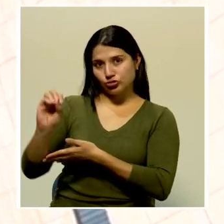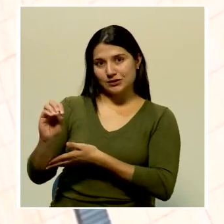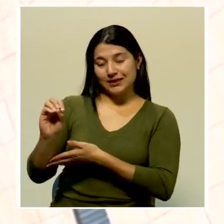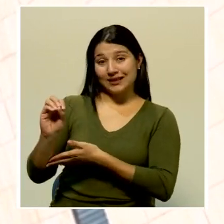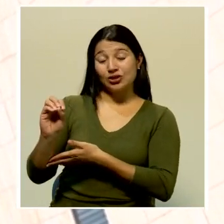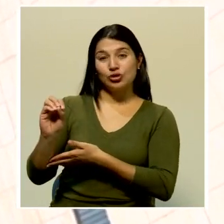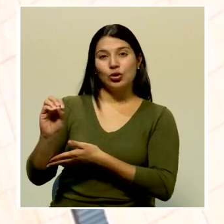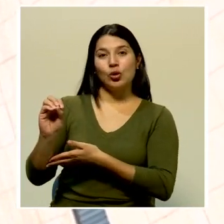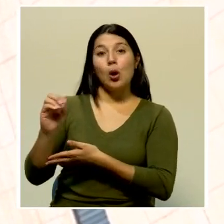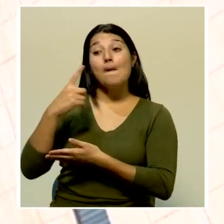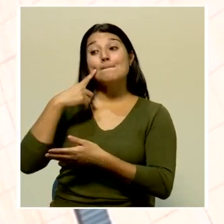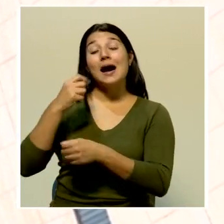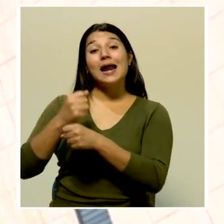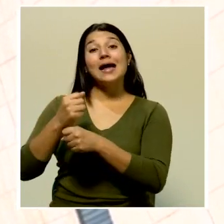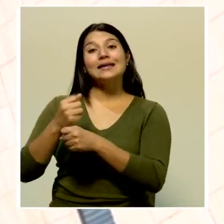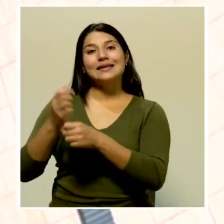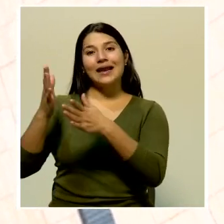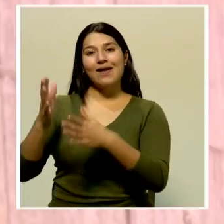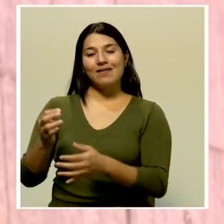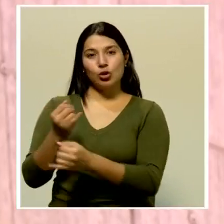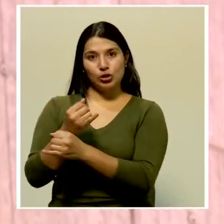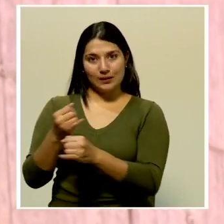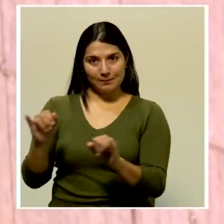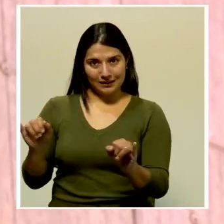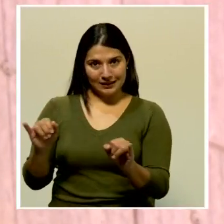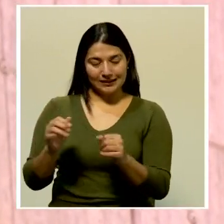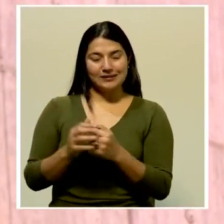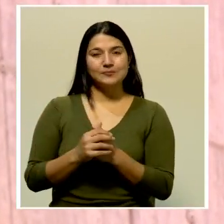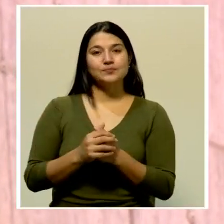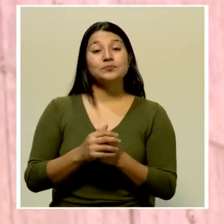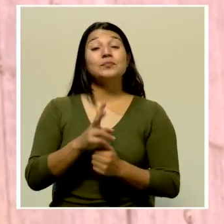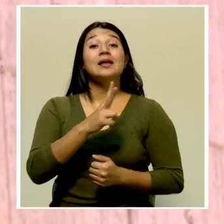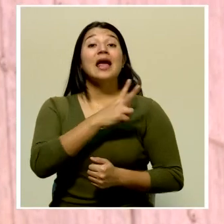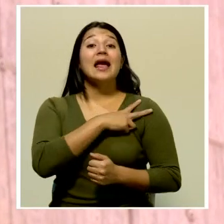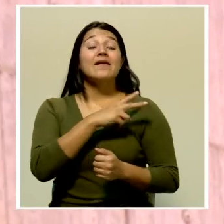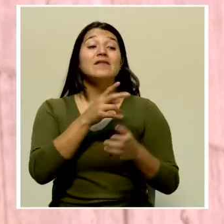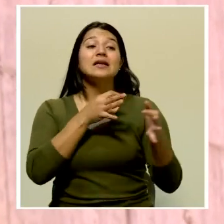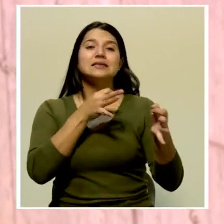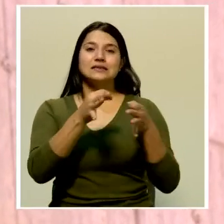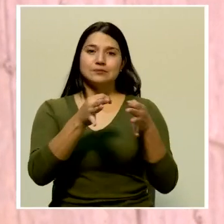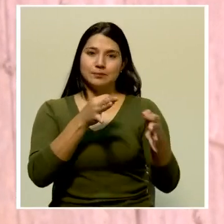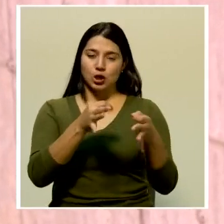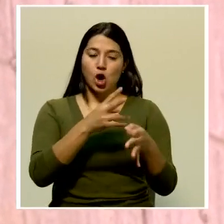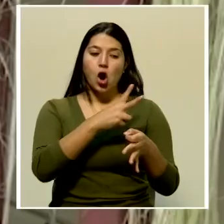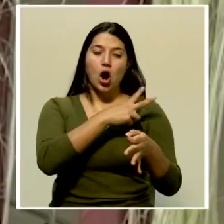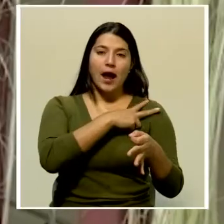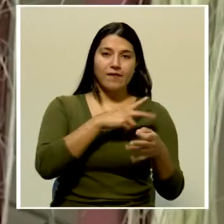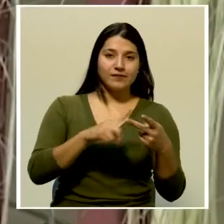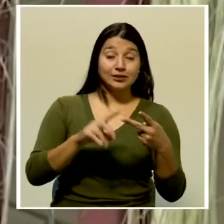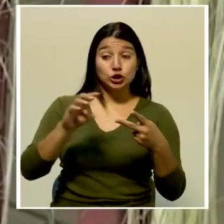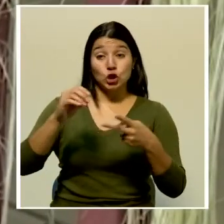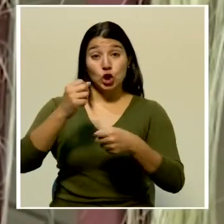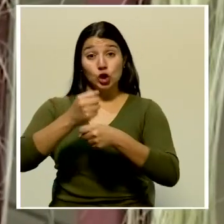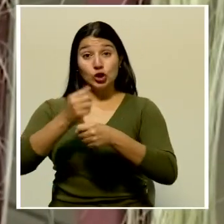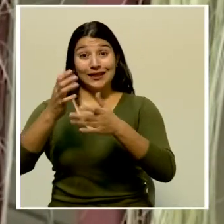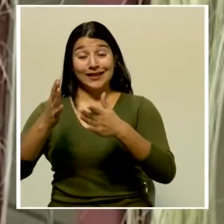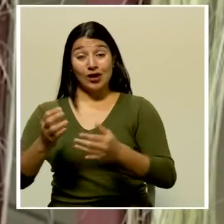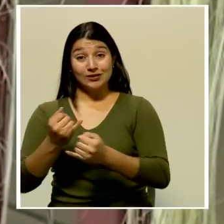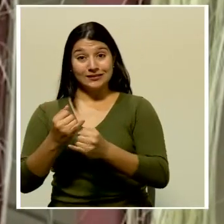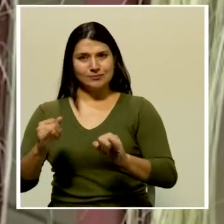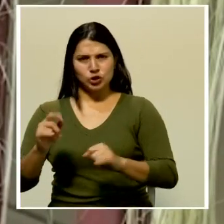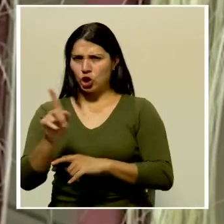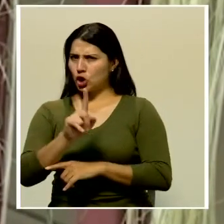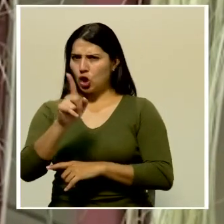febrero para trabajadores independientes. El jerarca explicó que los patronos o trabajadores independientes no tendrán que